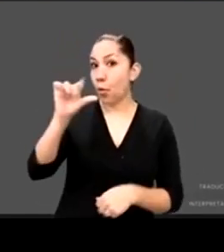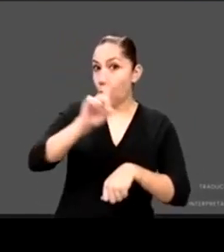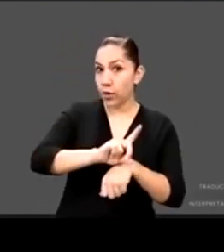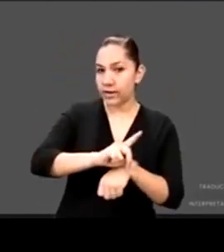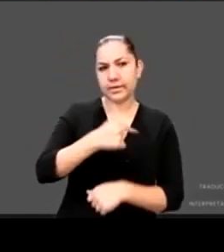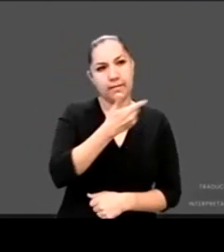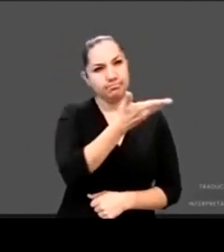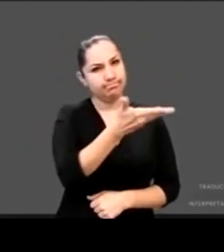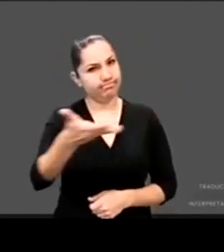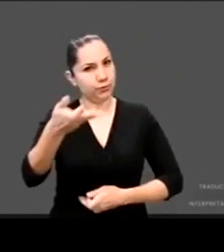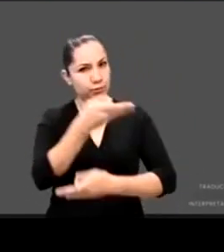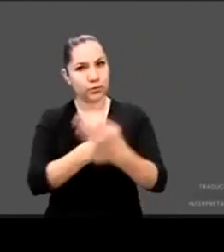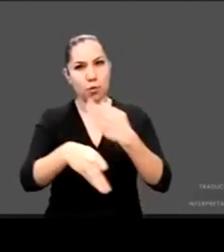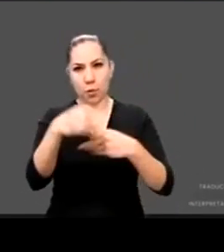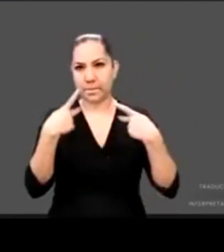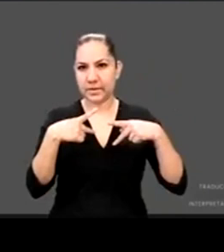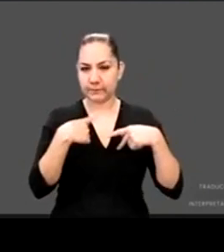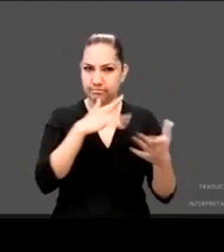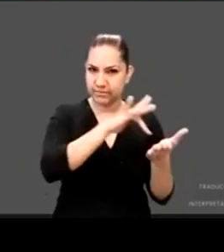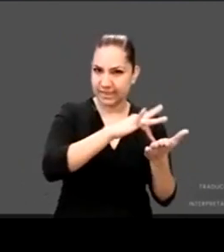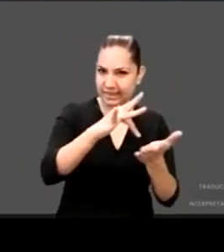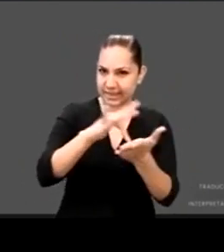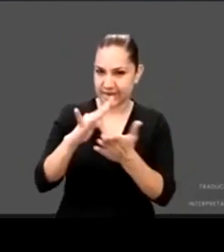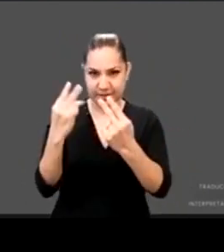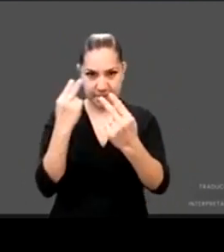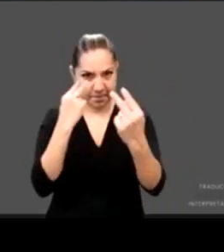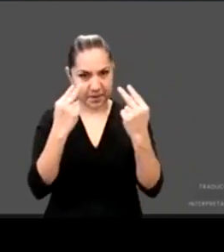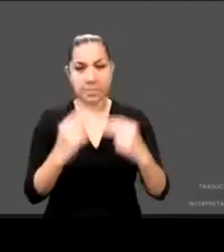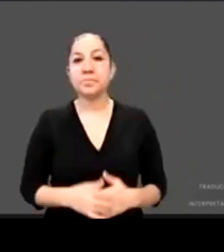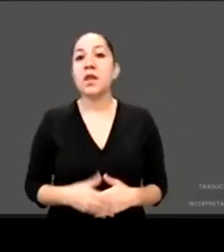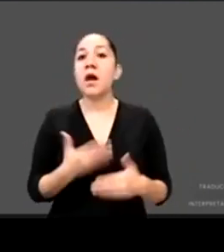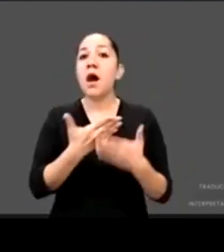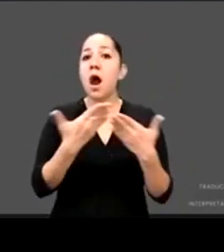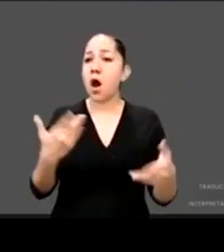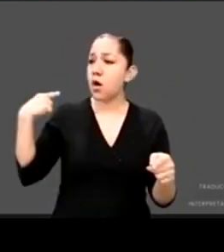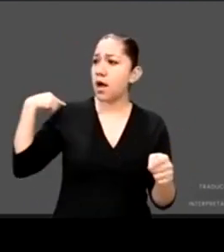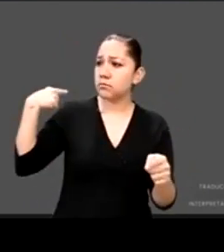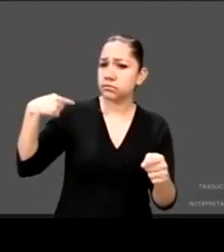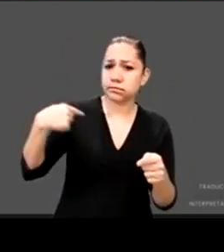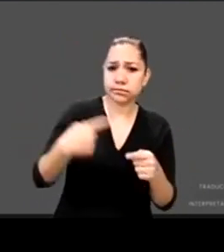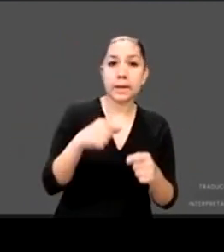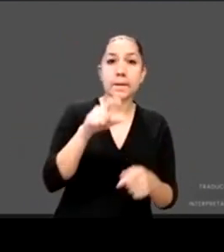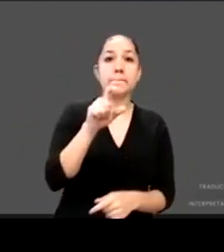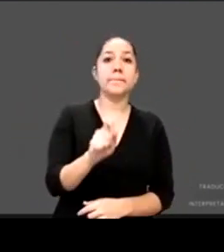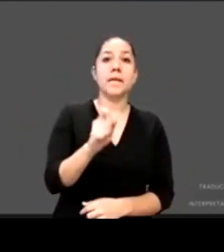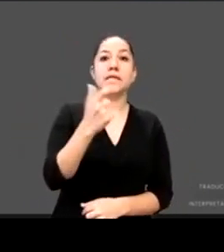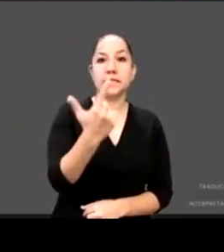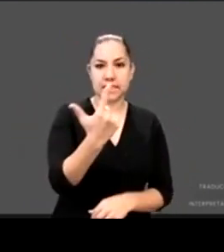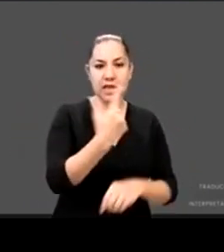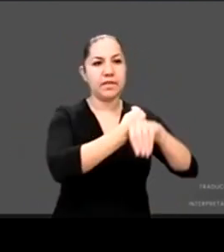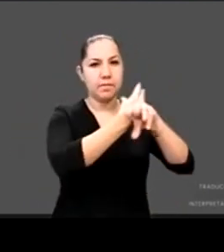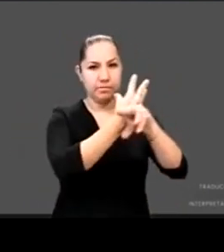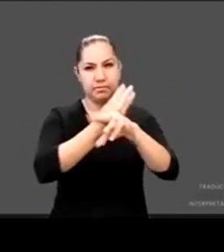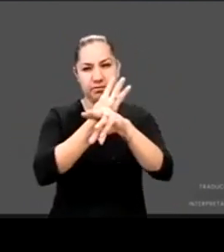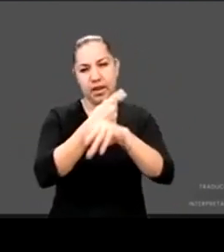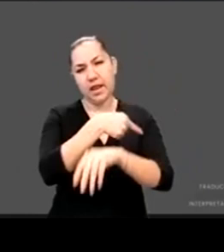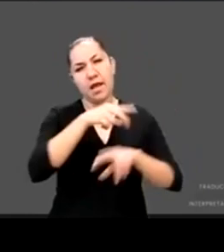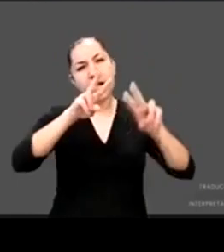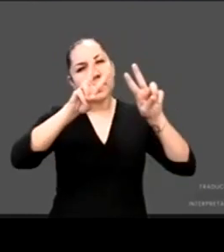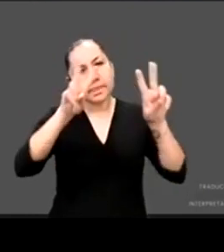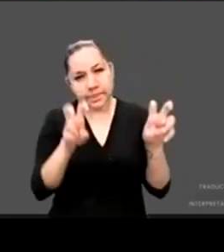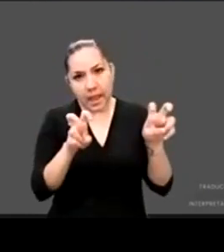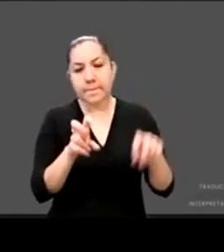acompañan. Estamos en el vigésimo séptimo conversatorio en línea, primera infancia, la mejor